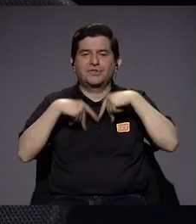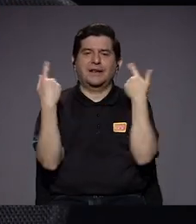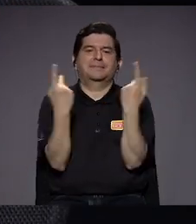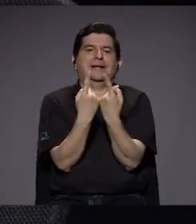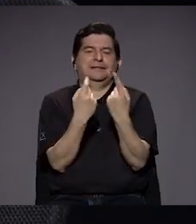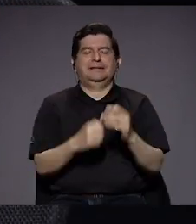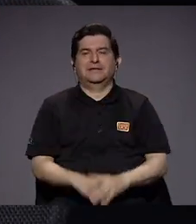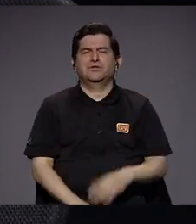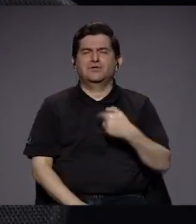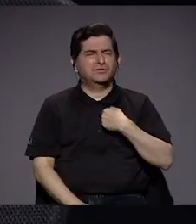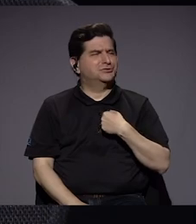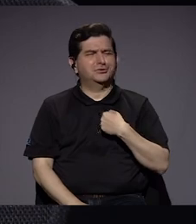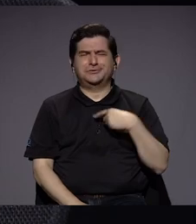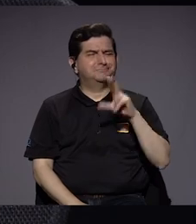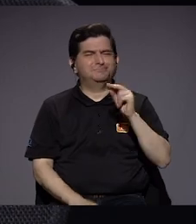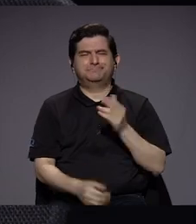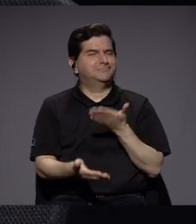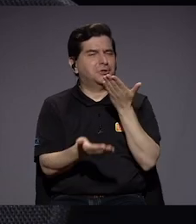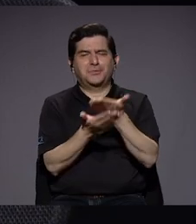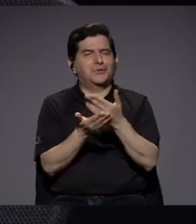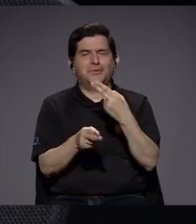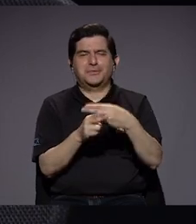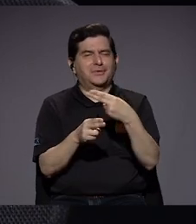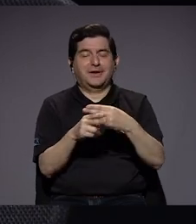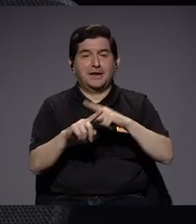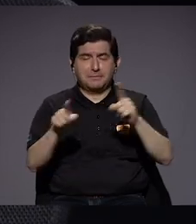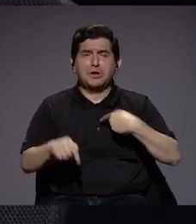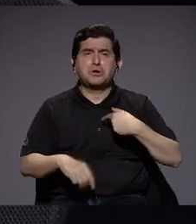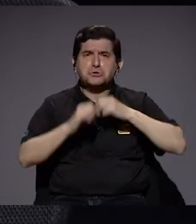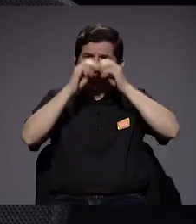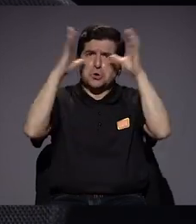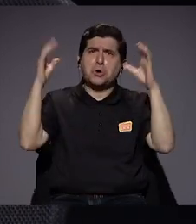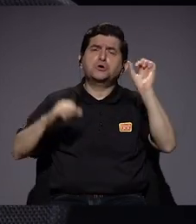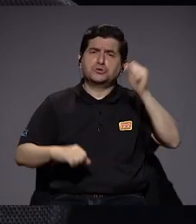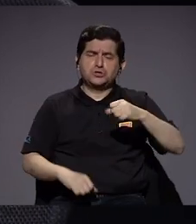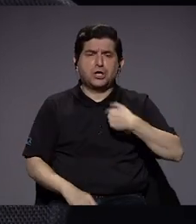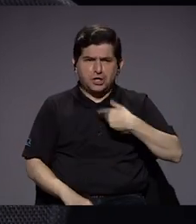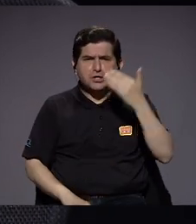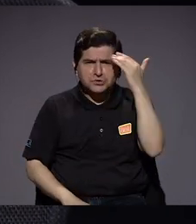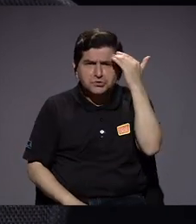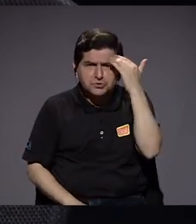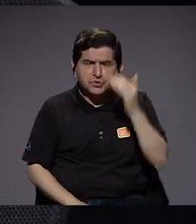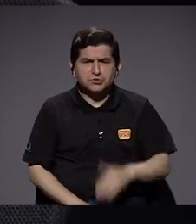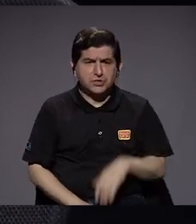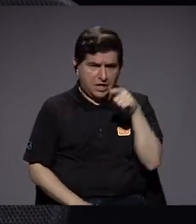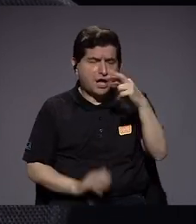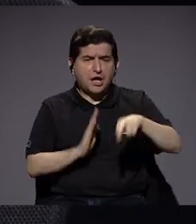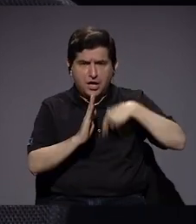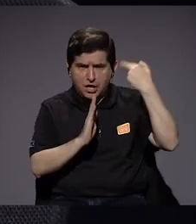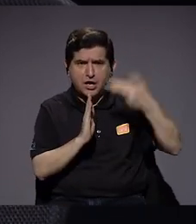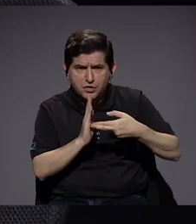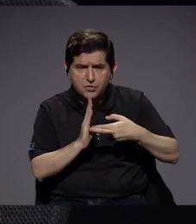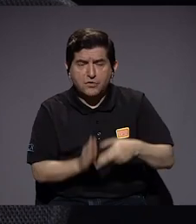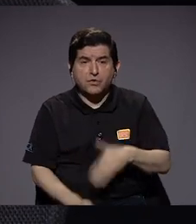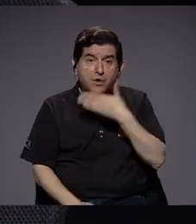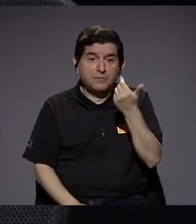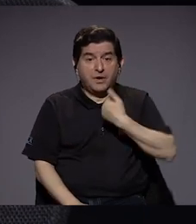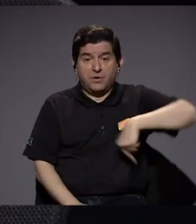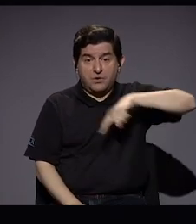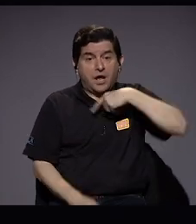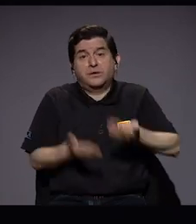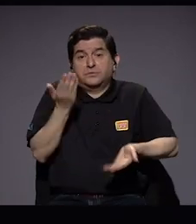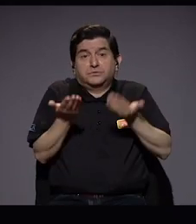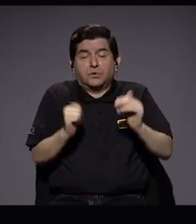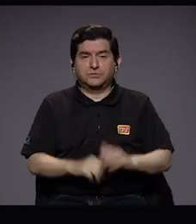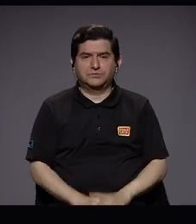¿verdad? Entiendo. Entonces, no me atrevo a plantear nombres, pero sí las imagino y no tengo la menor duda que harán un rol por mucho mejor al nuestro.